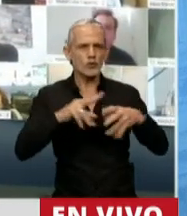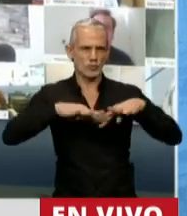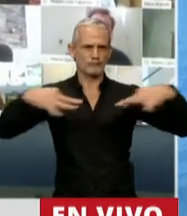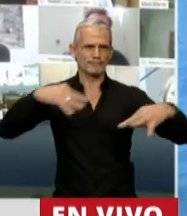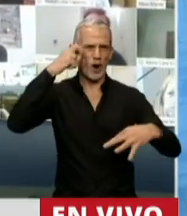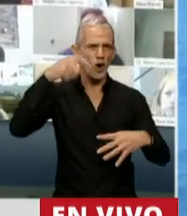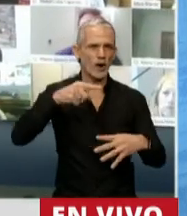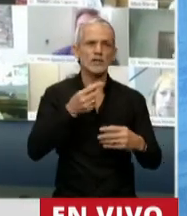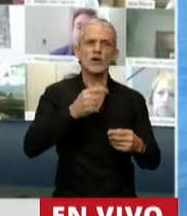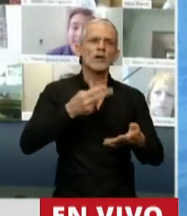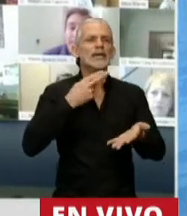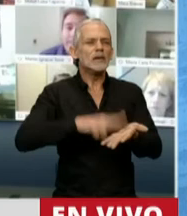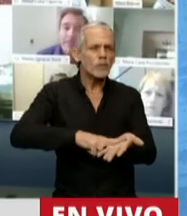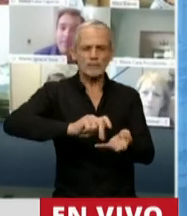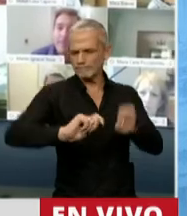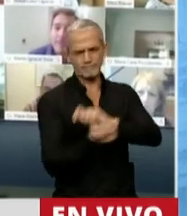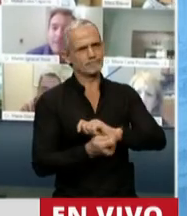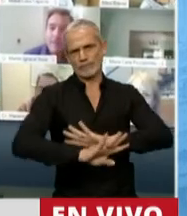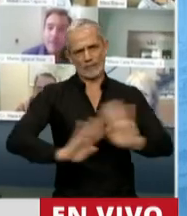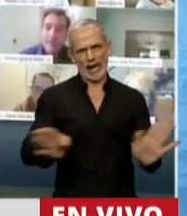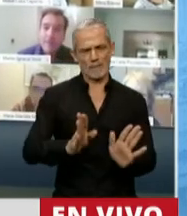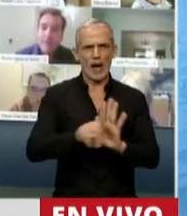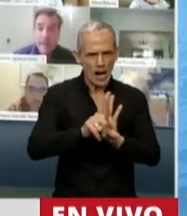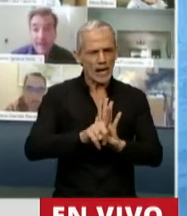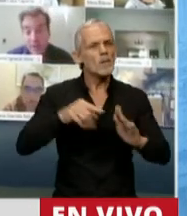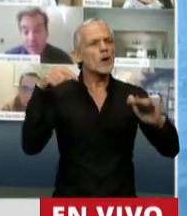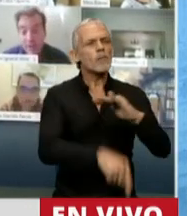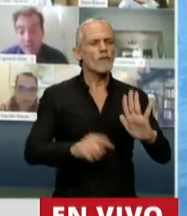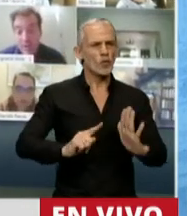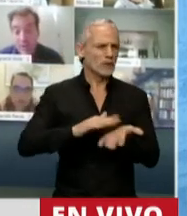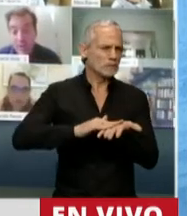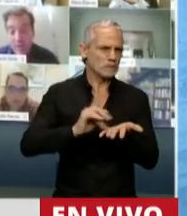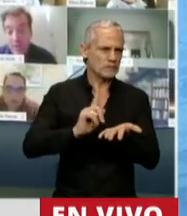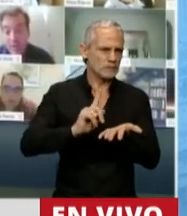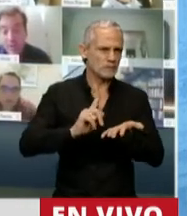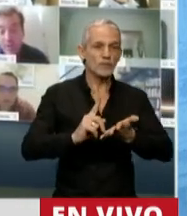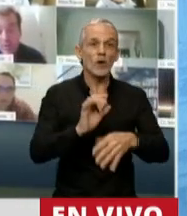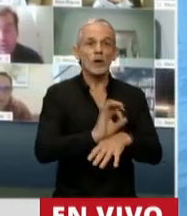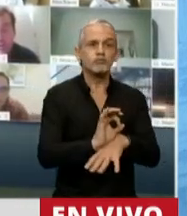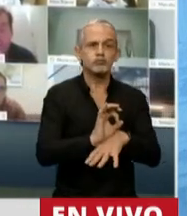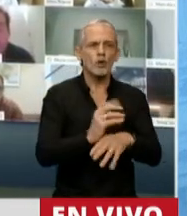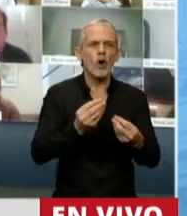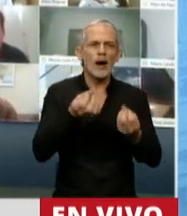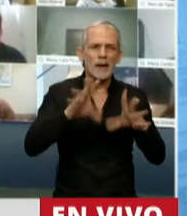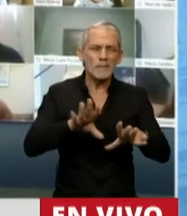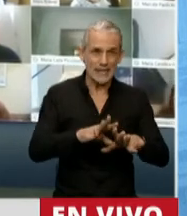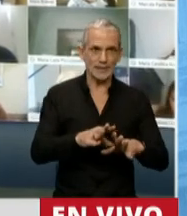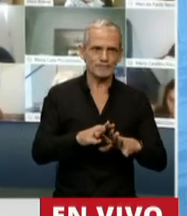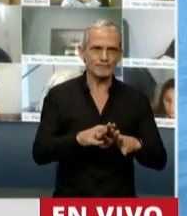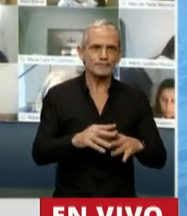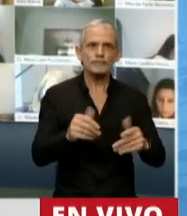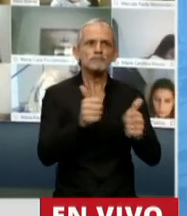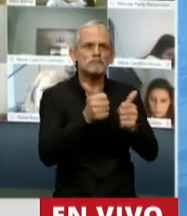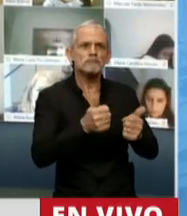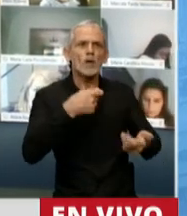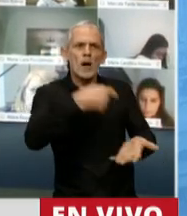reforma tributaria impositiva. Y el punto cero de esa transformación sería reconocer a los contribuyentes cumplidores.